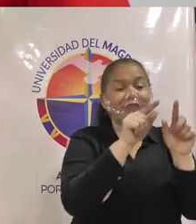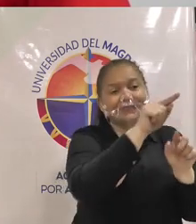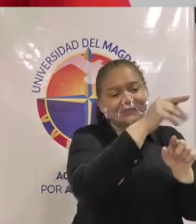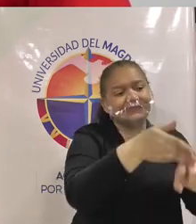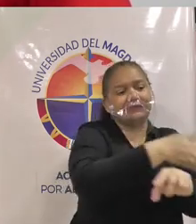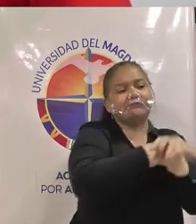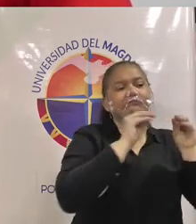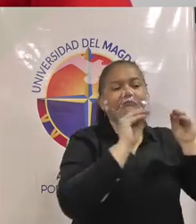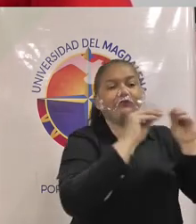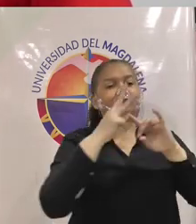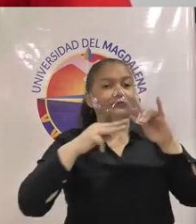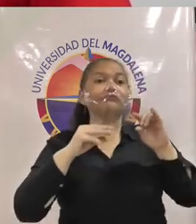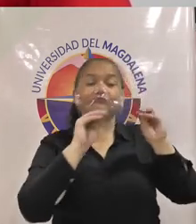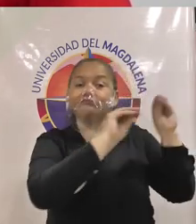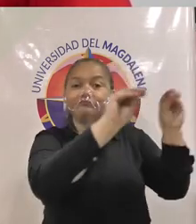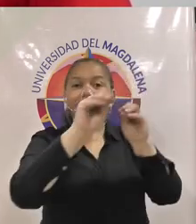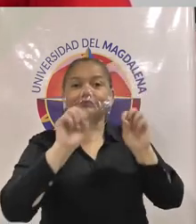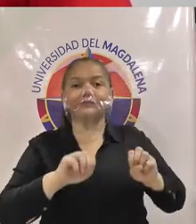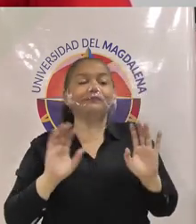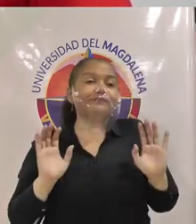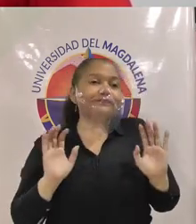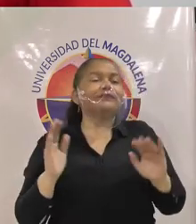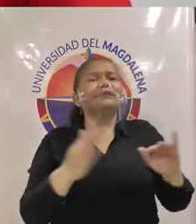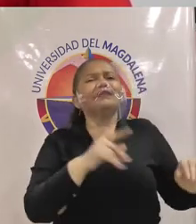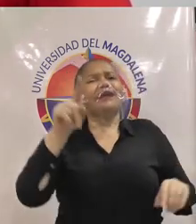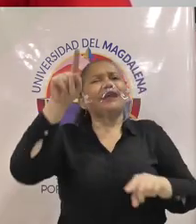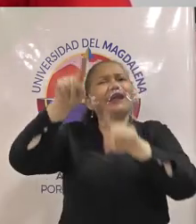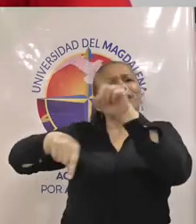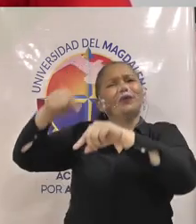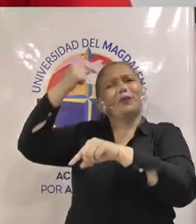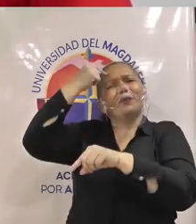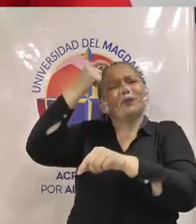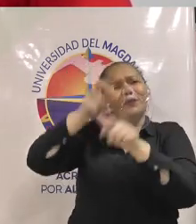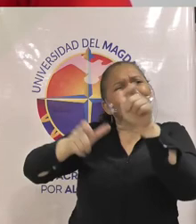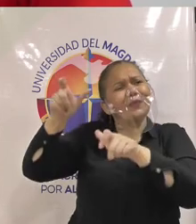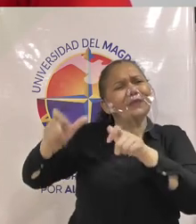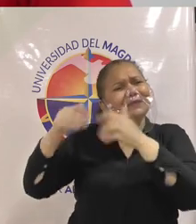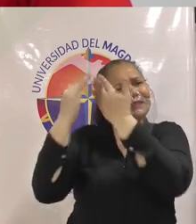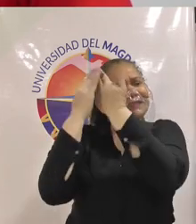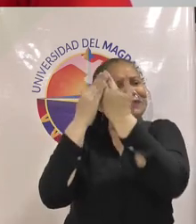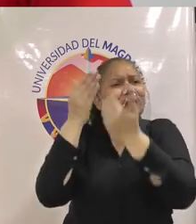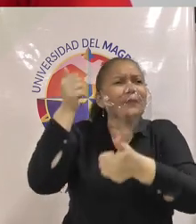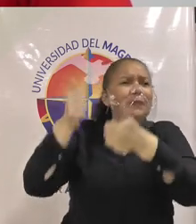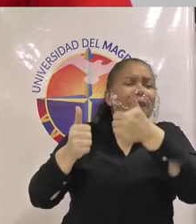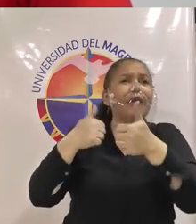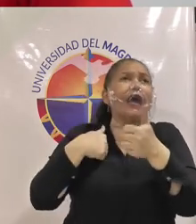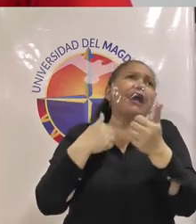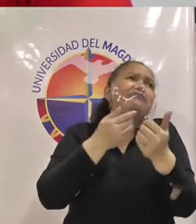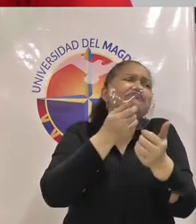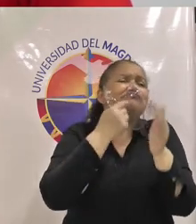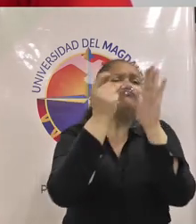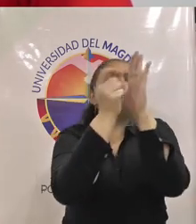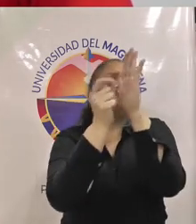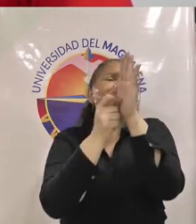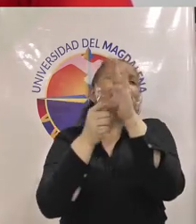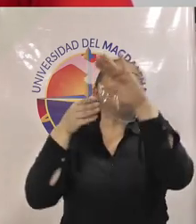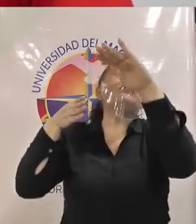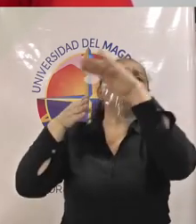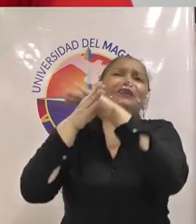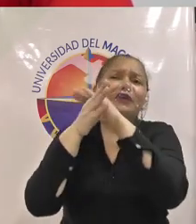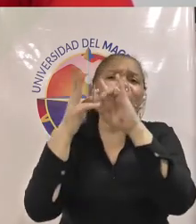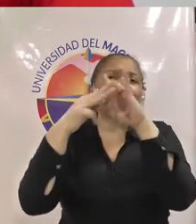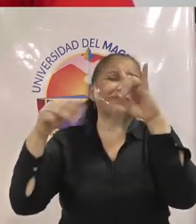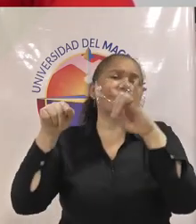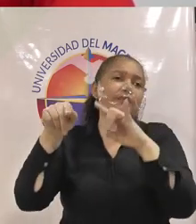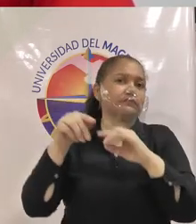pronto en comparación como piensan otras personas no solamente te va a permitir si tienes un buen puntaje ingresar a la universidad del